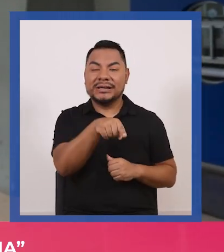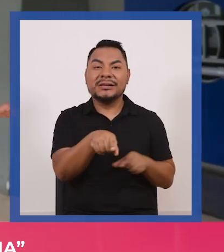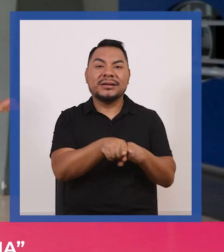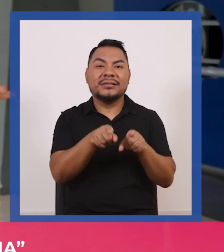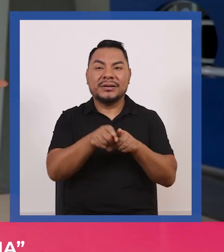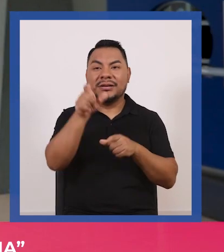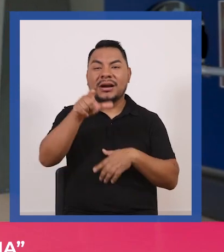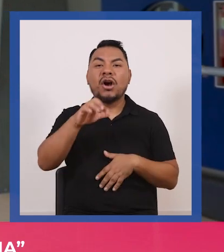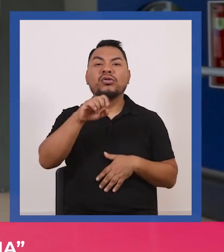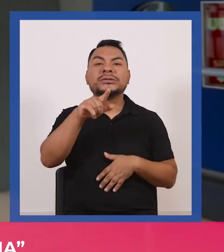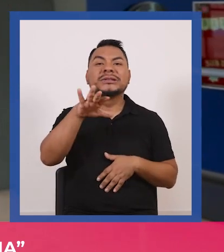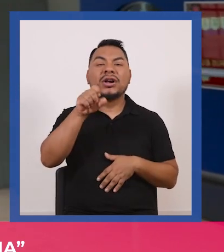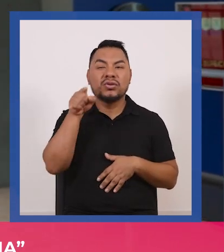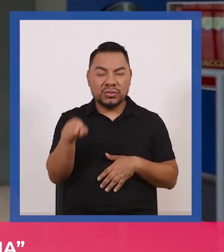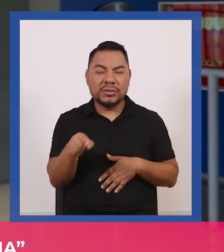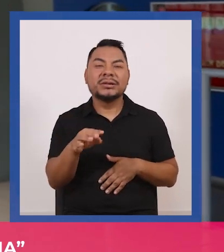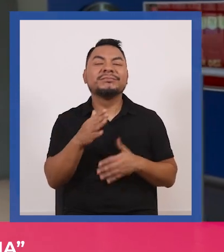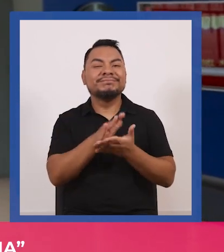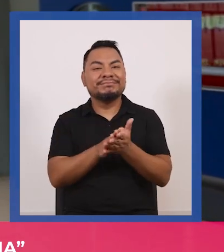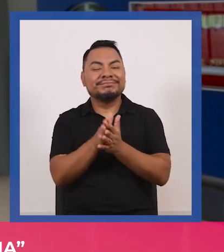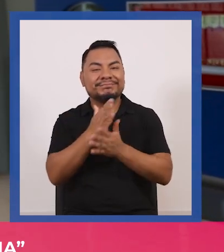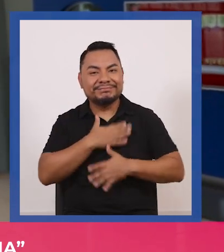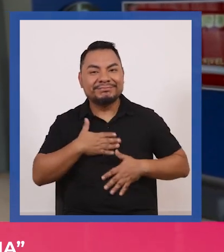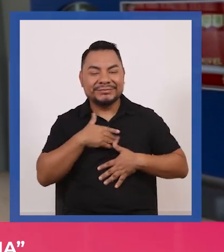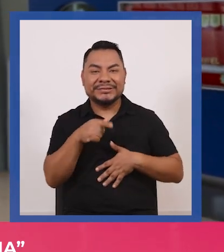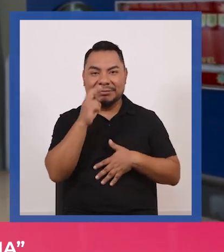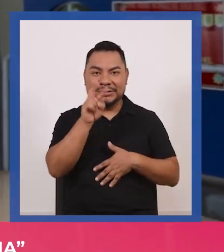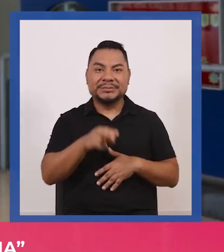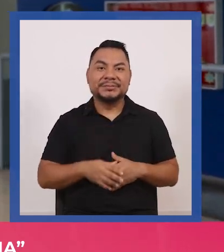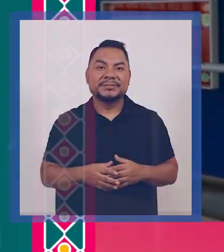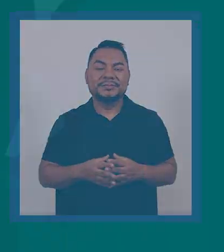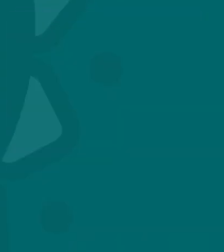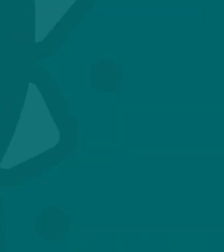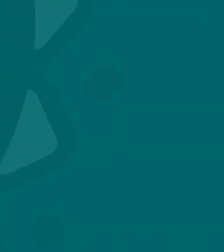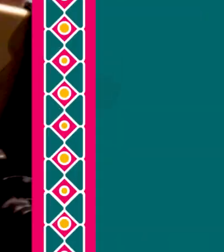además nuestro compañero Gonzalo Silva Infante ha disfrutado de este show